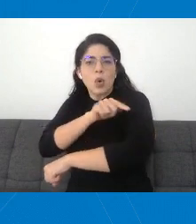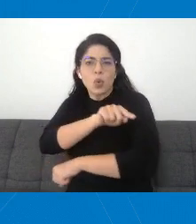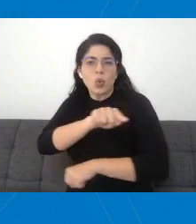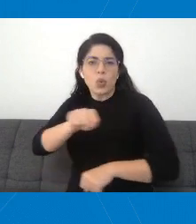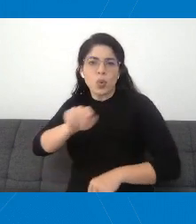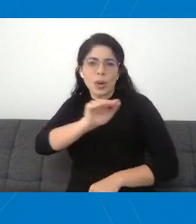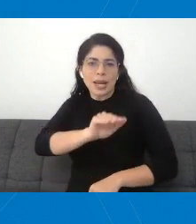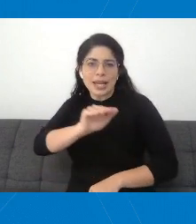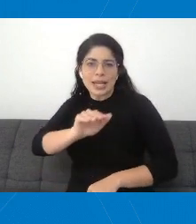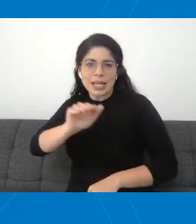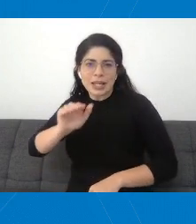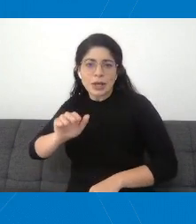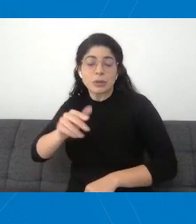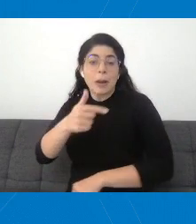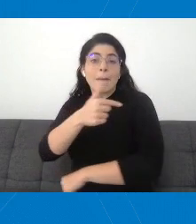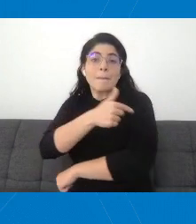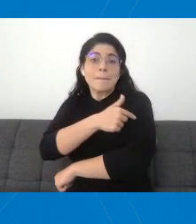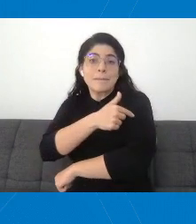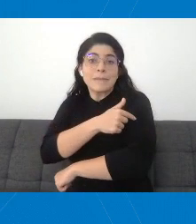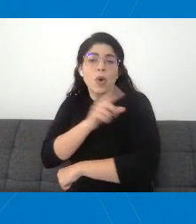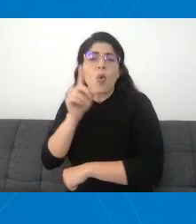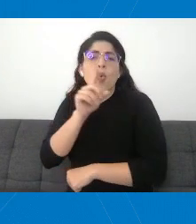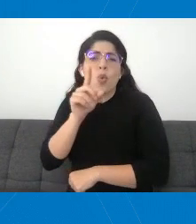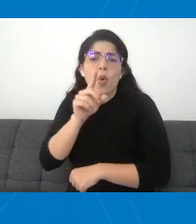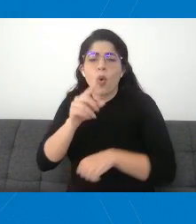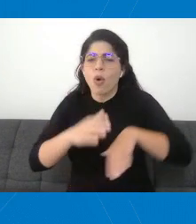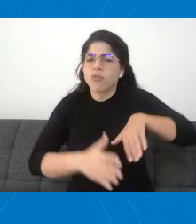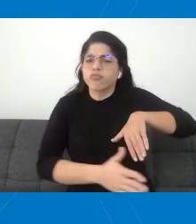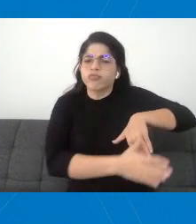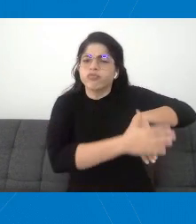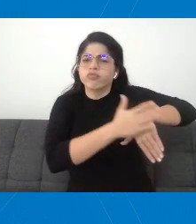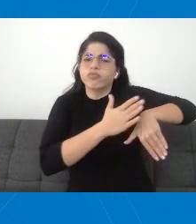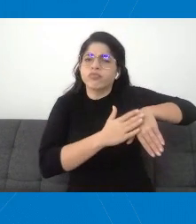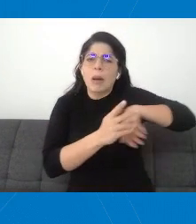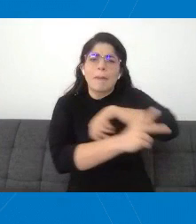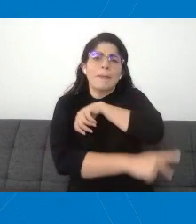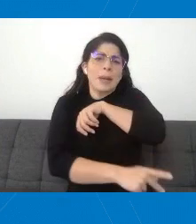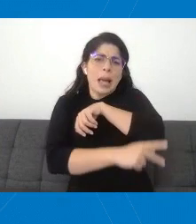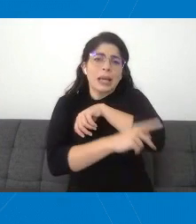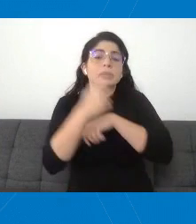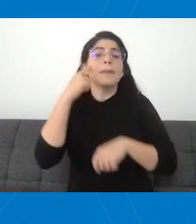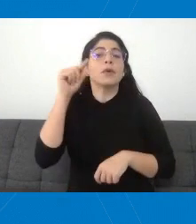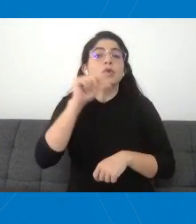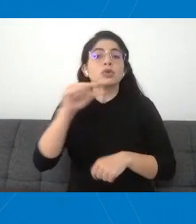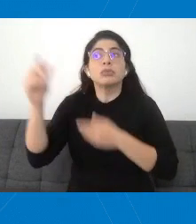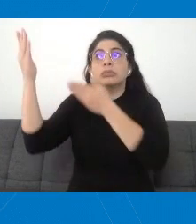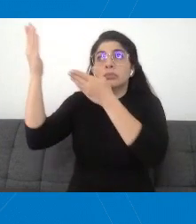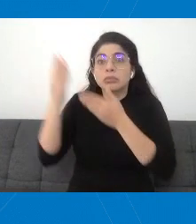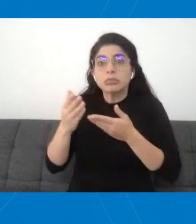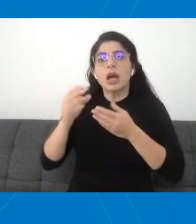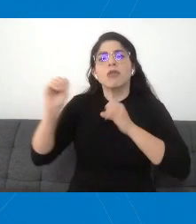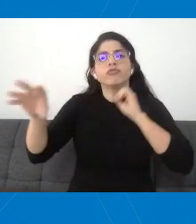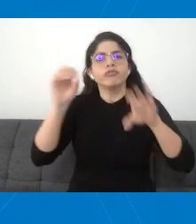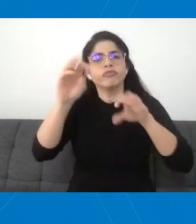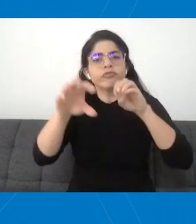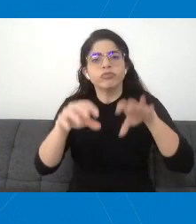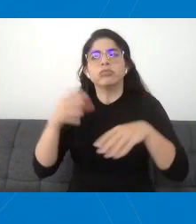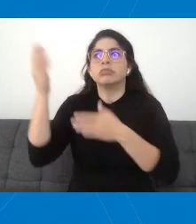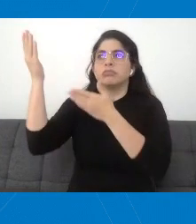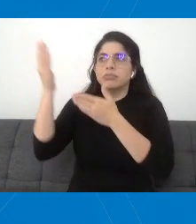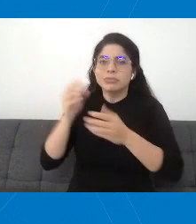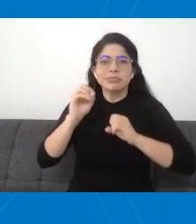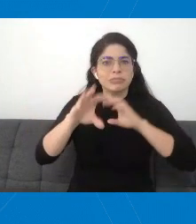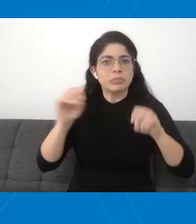Las vacunas van a ser distribuidas por todo el país de acuerdo a la disponibilidad. Van a llegar semanalmente. Igual se están haciendo algunas